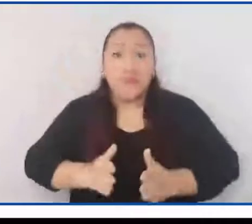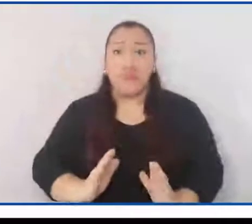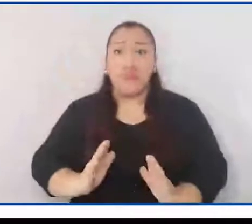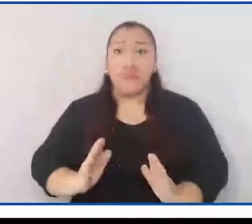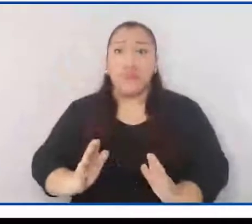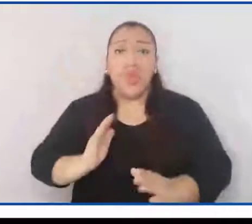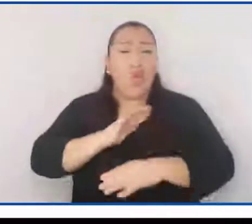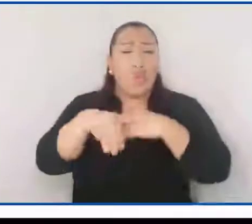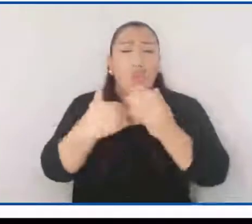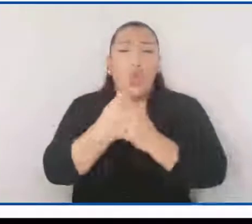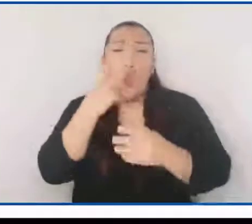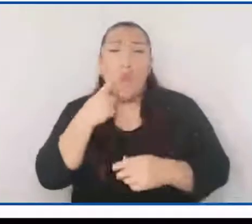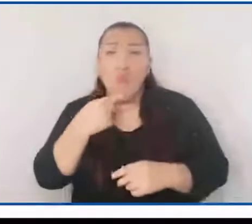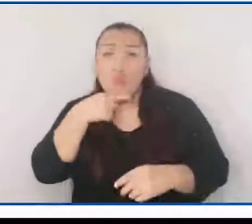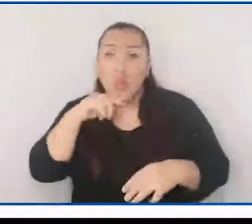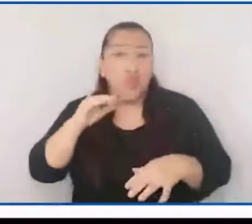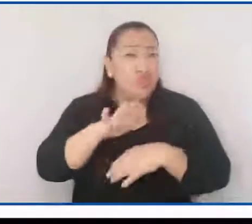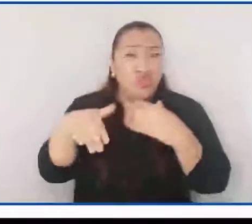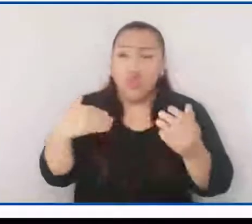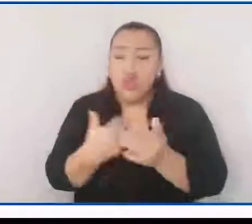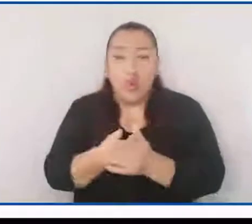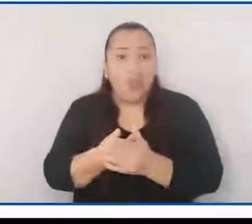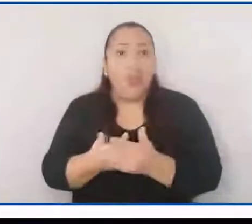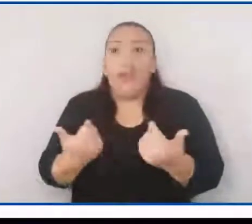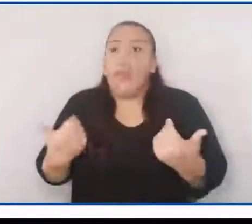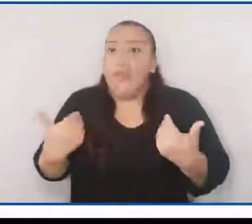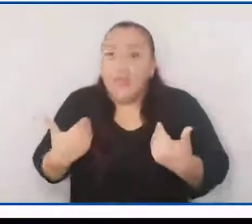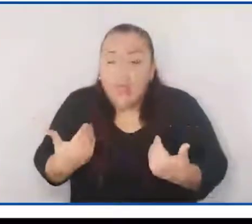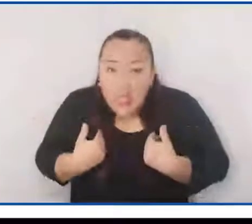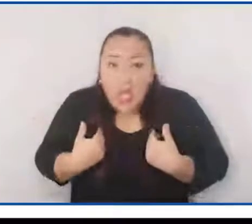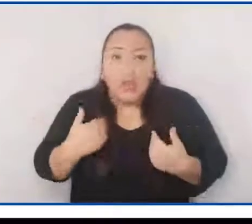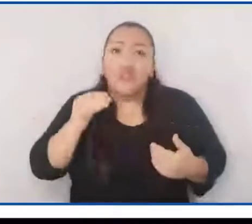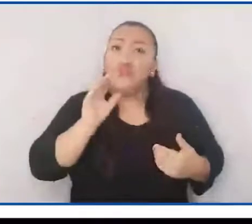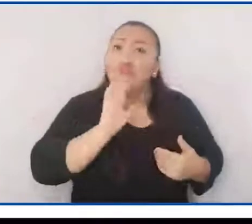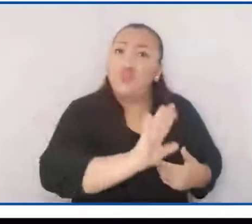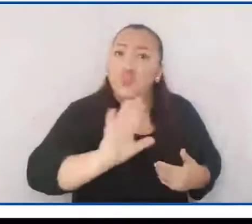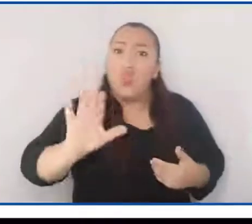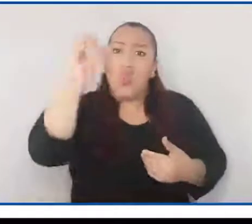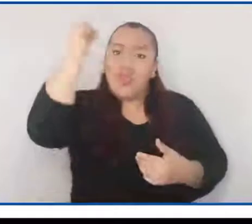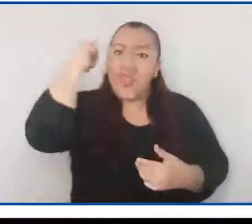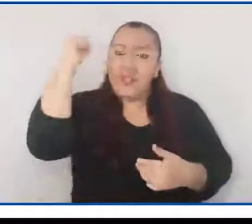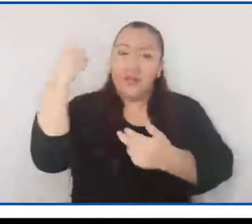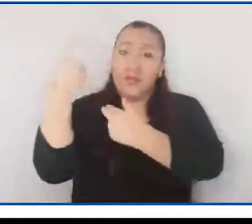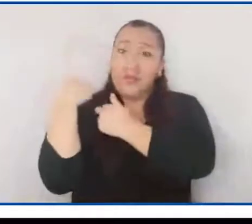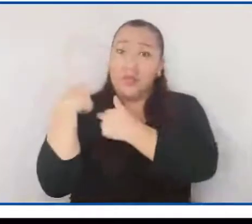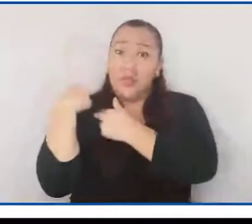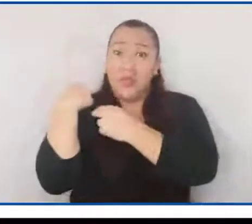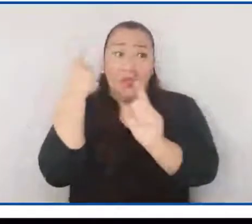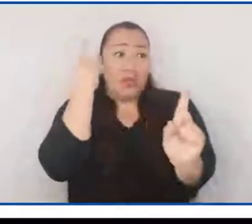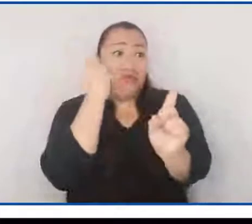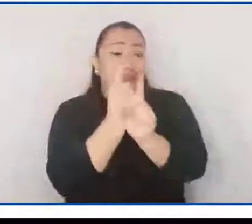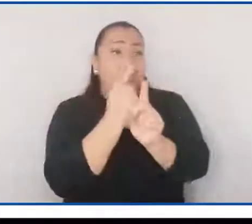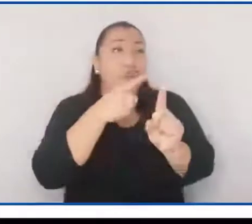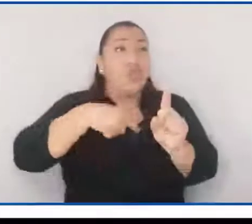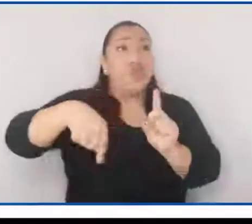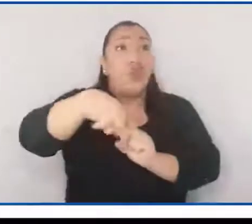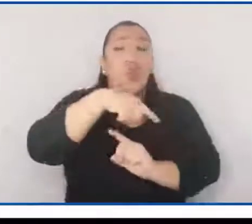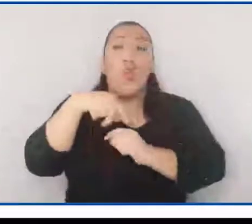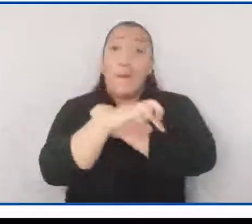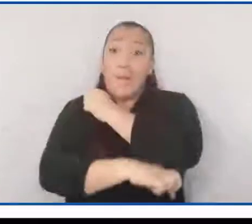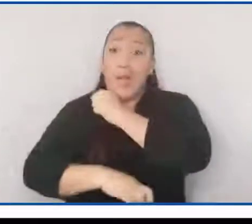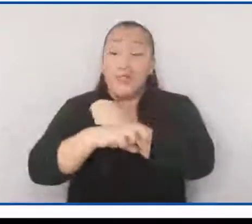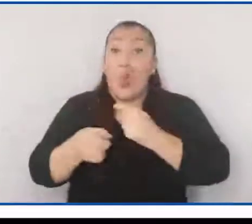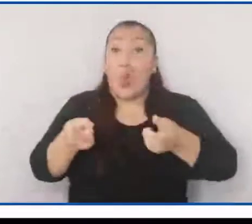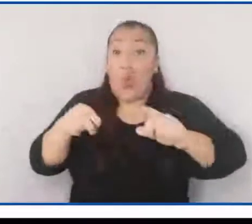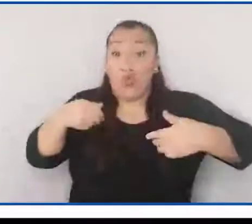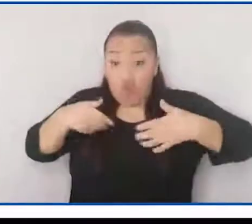nacimiento y que todas y todos adquirían esos mismos derechos y deberes frente al